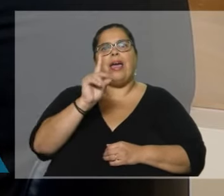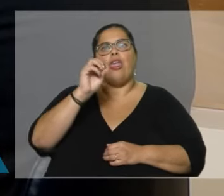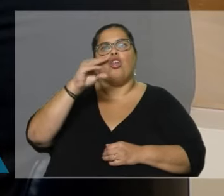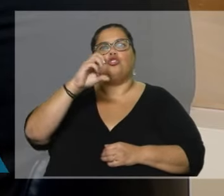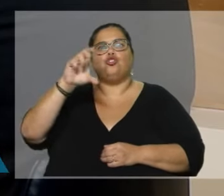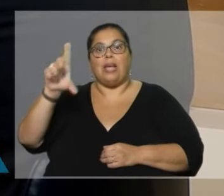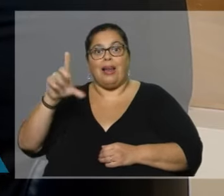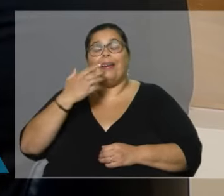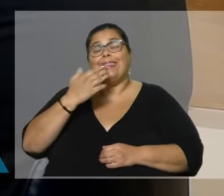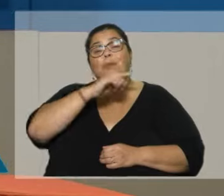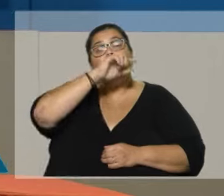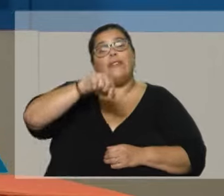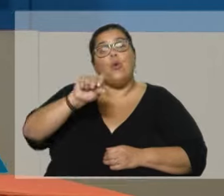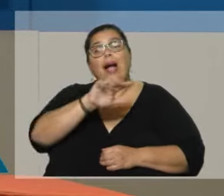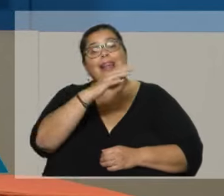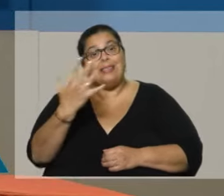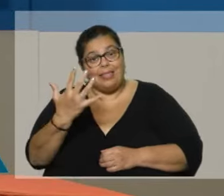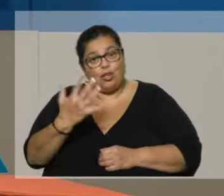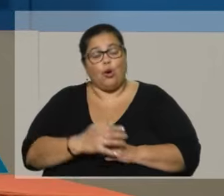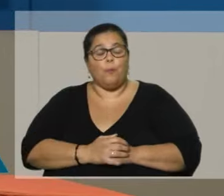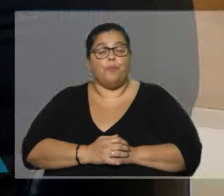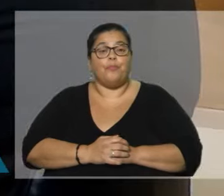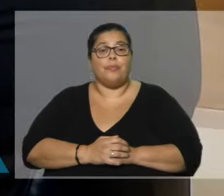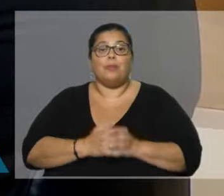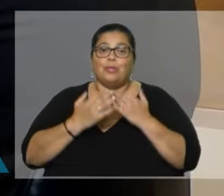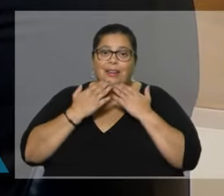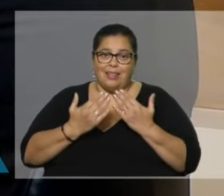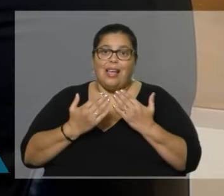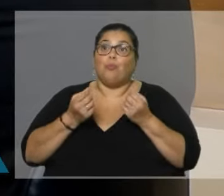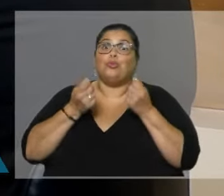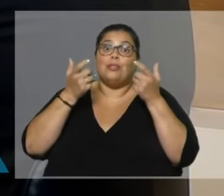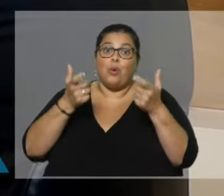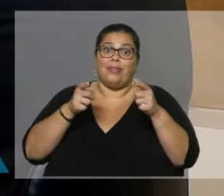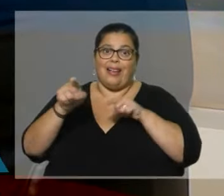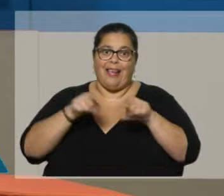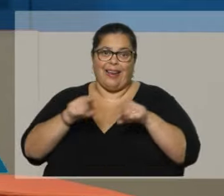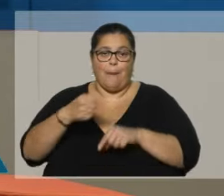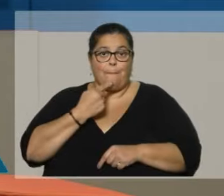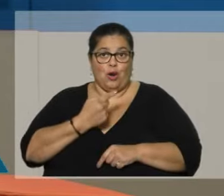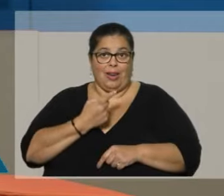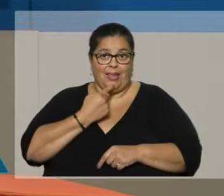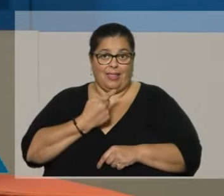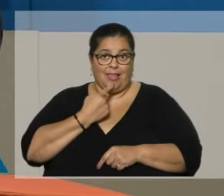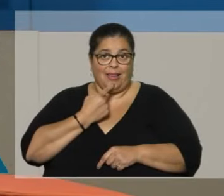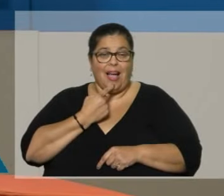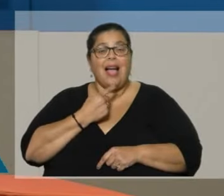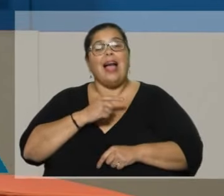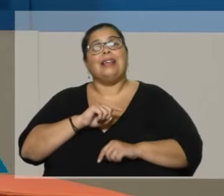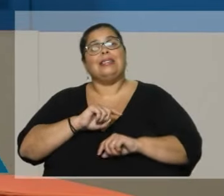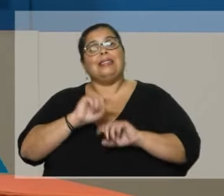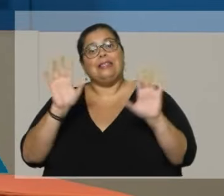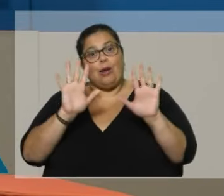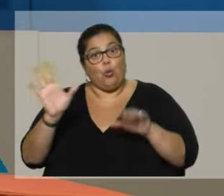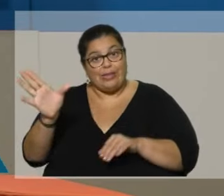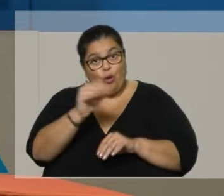haber venido acá a Canal 5. Muchísimas gracias. Y, bueno, mucha suerte en la carrera política ahora. Bueno, muchísimas gracias, y, bueno, saludo a todos los espectadores,